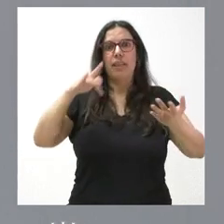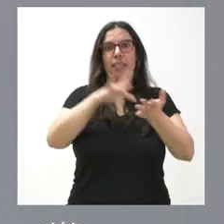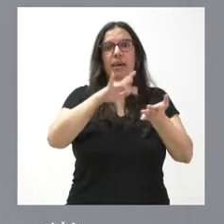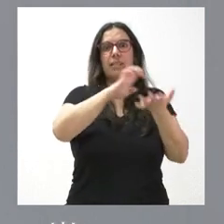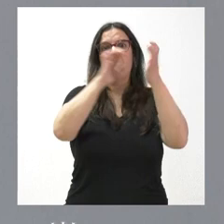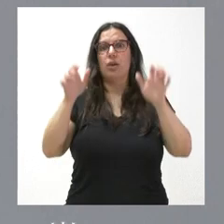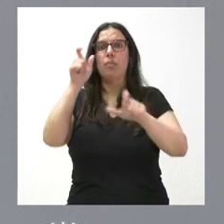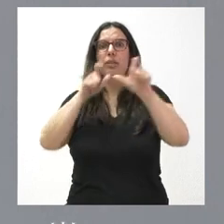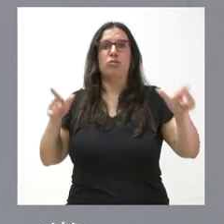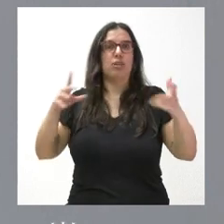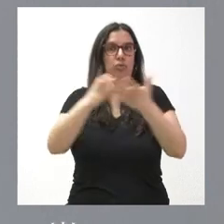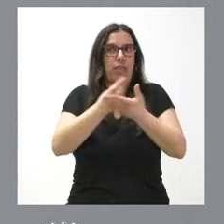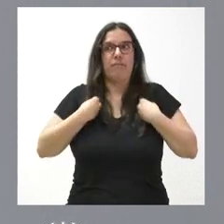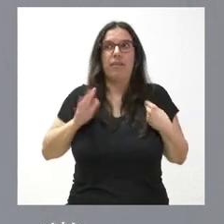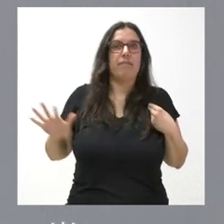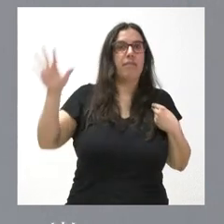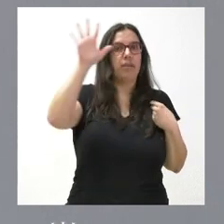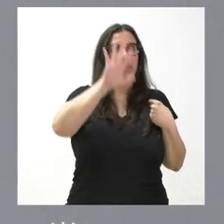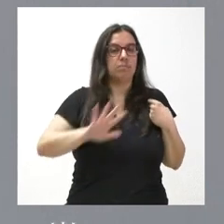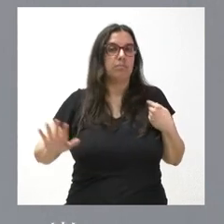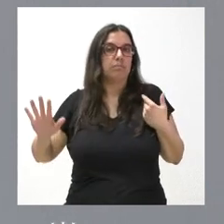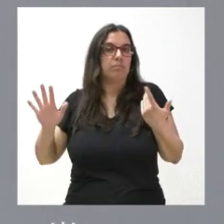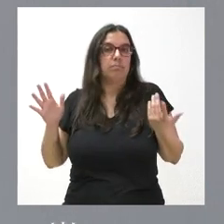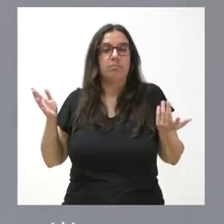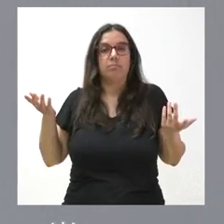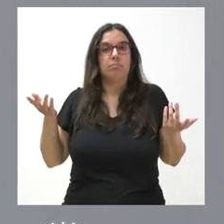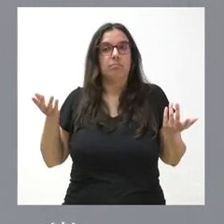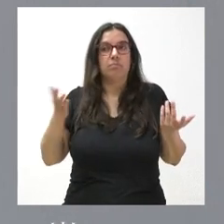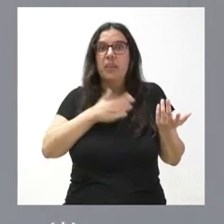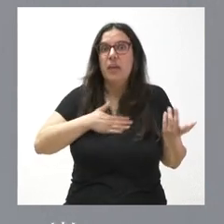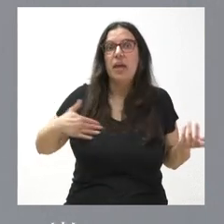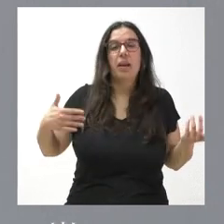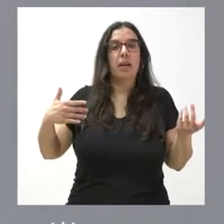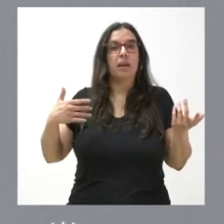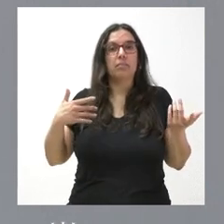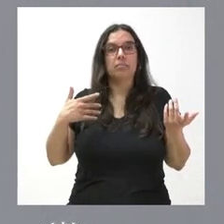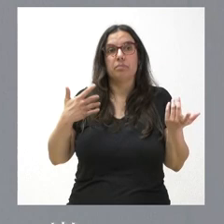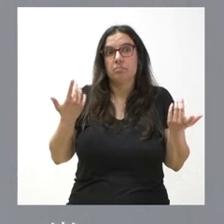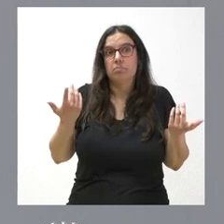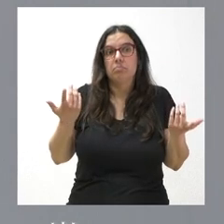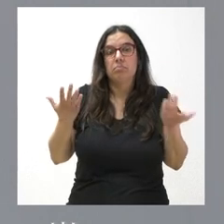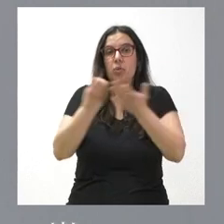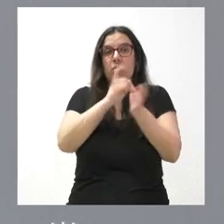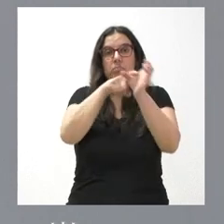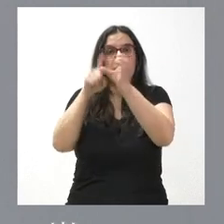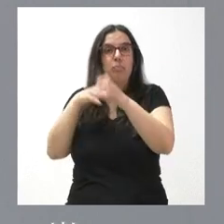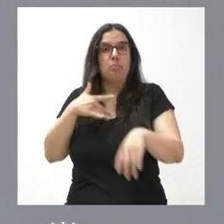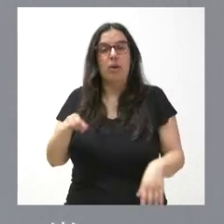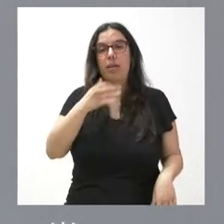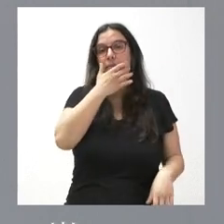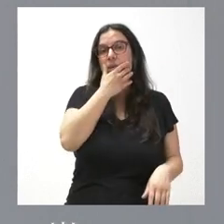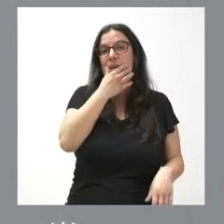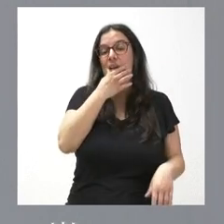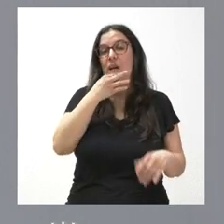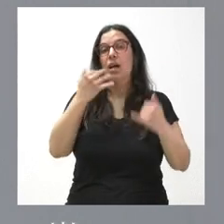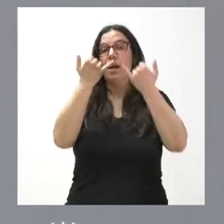León, todas las personas de Castilla y León que puedan desearlo. Y, por tanto, también, lógicamente, habrá actos